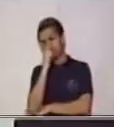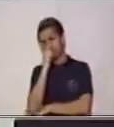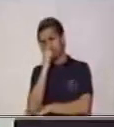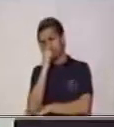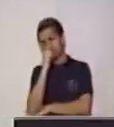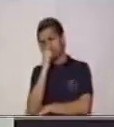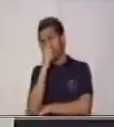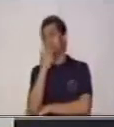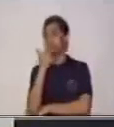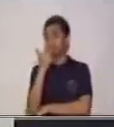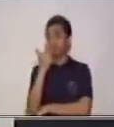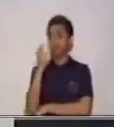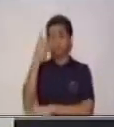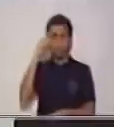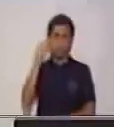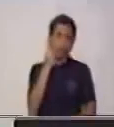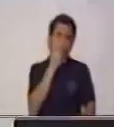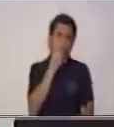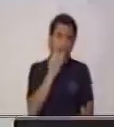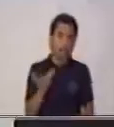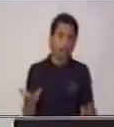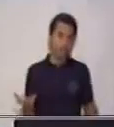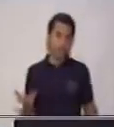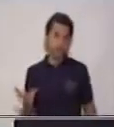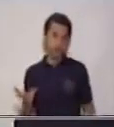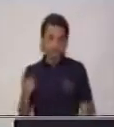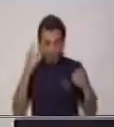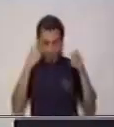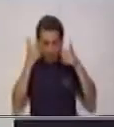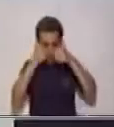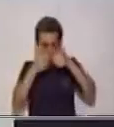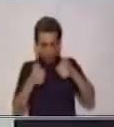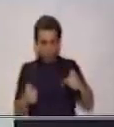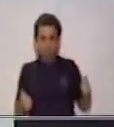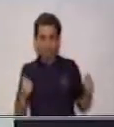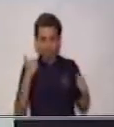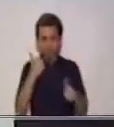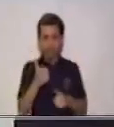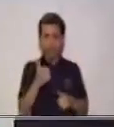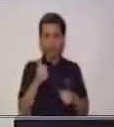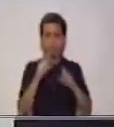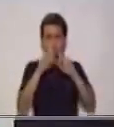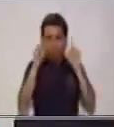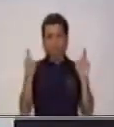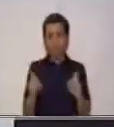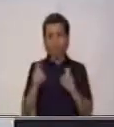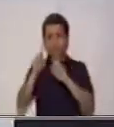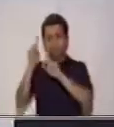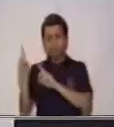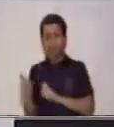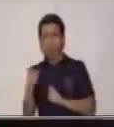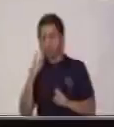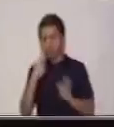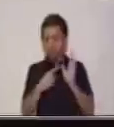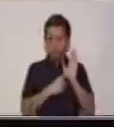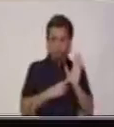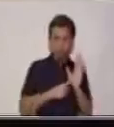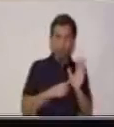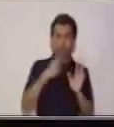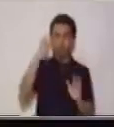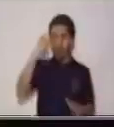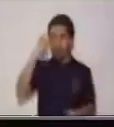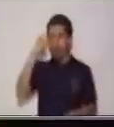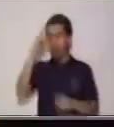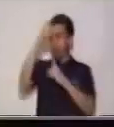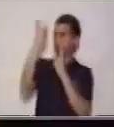Muy bien, para comer, ¿sí? Debemos analizar muy bien las preguntas que nos presentan para poder